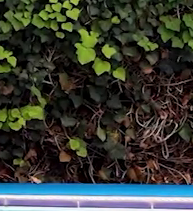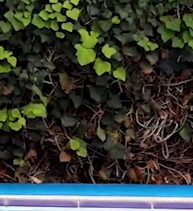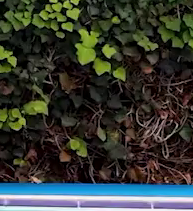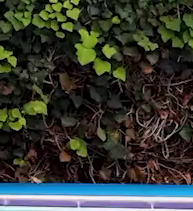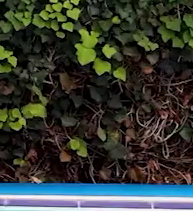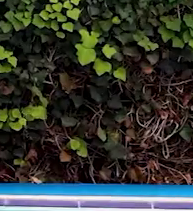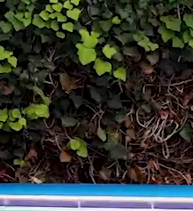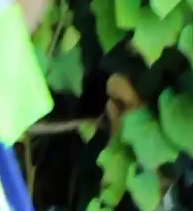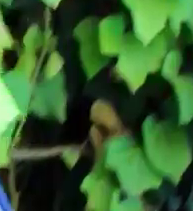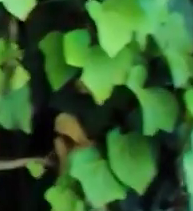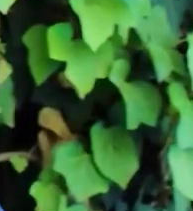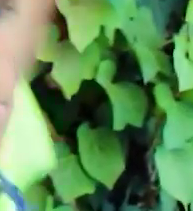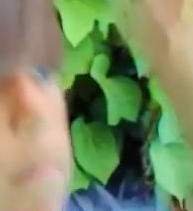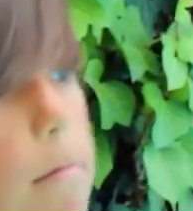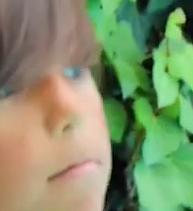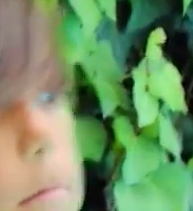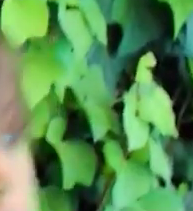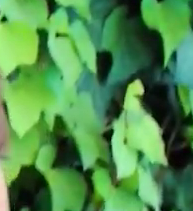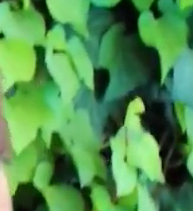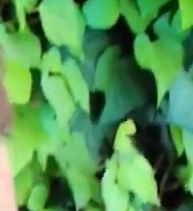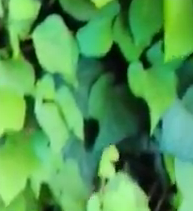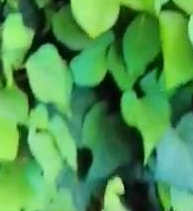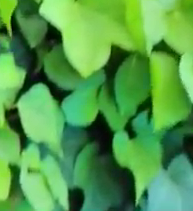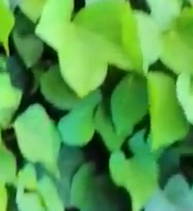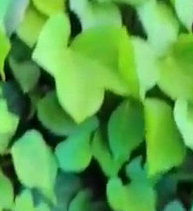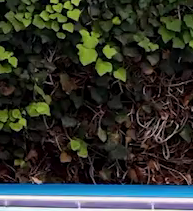del pie contrario. Bien.